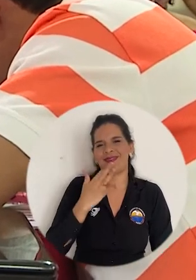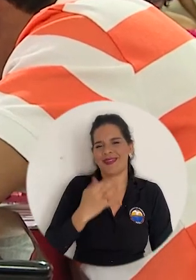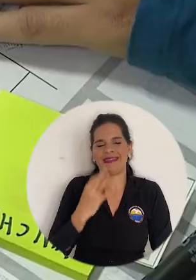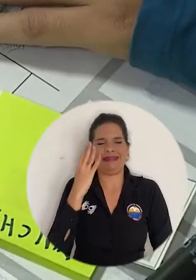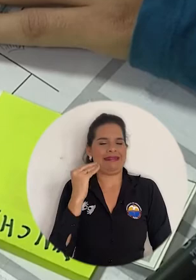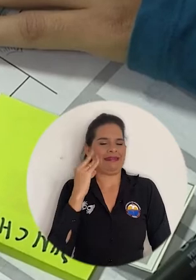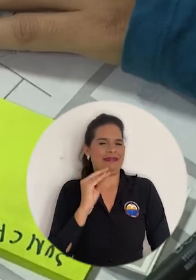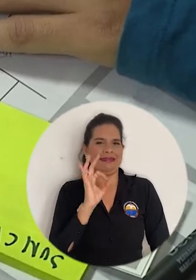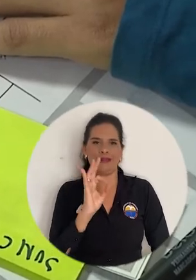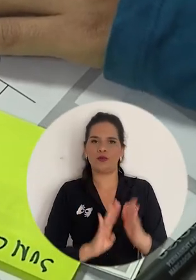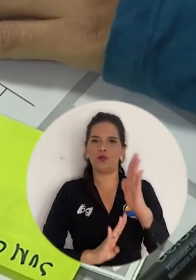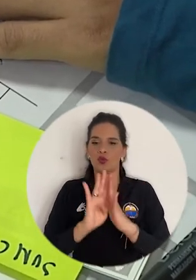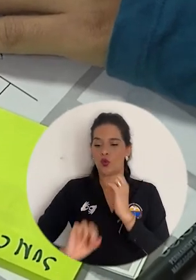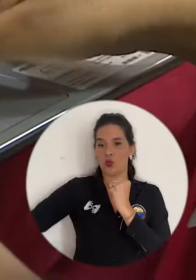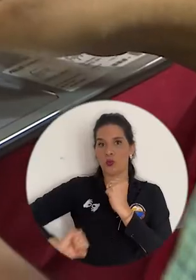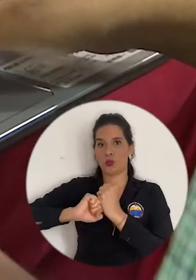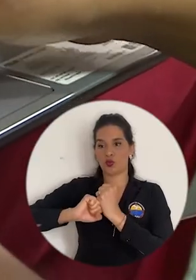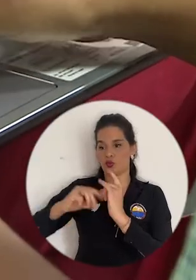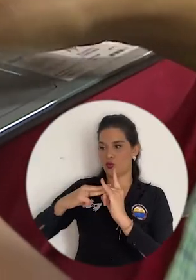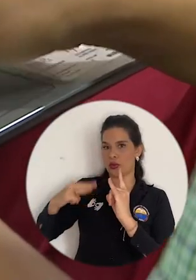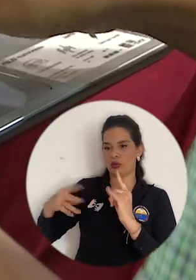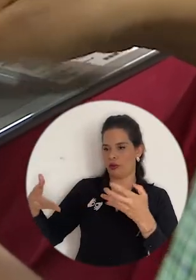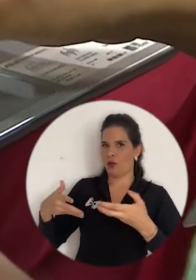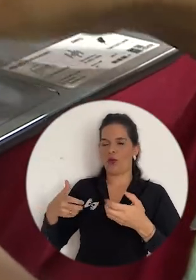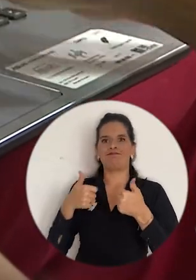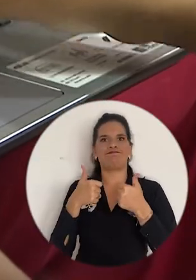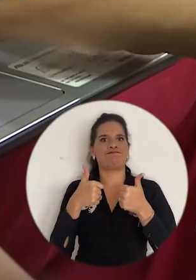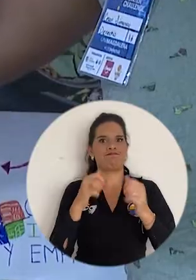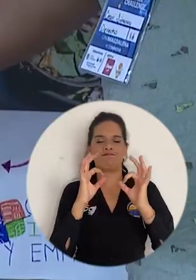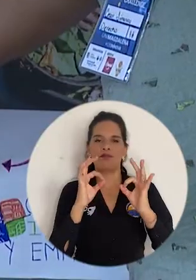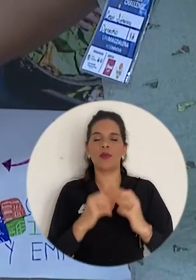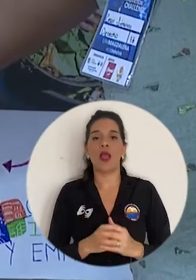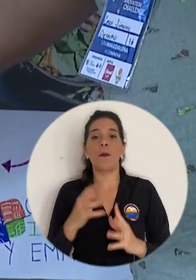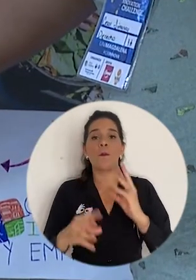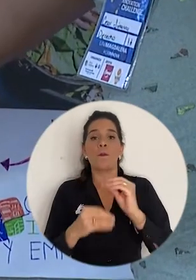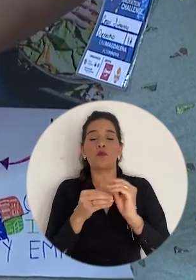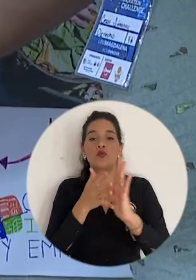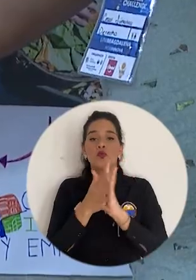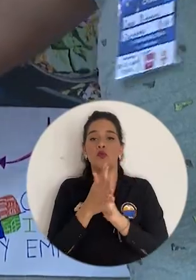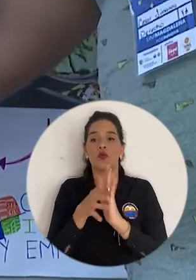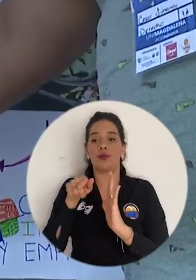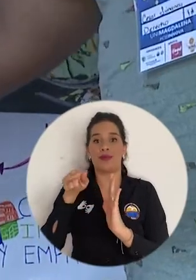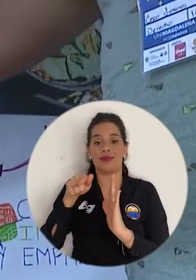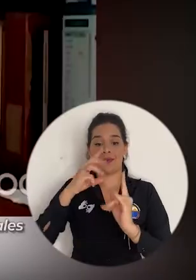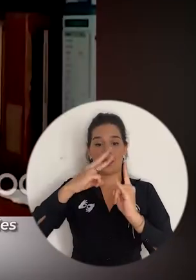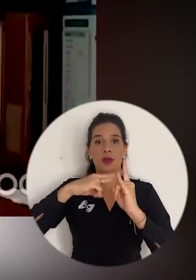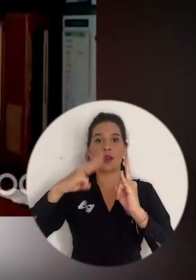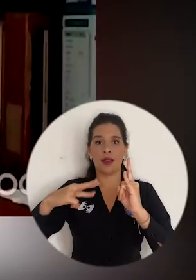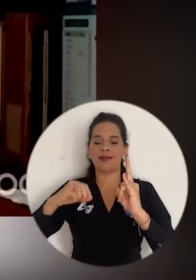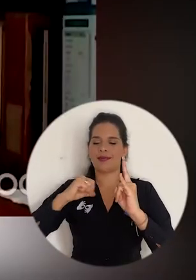sido una experiencia exitosa y el apoyo que hemos recibido de la Universidad es impresionante. Además, es uno de